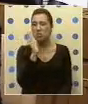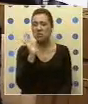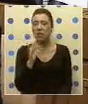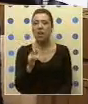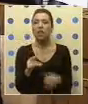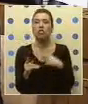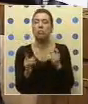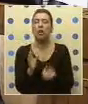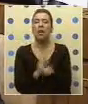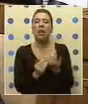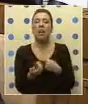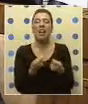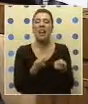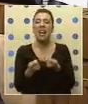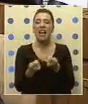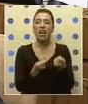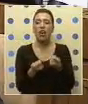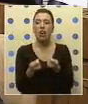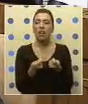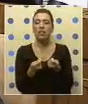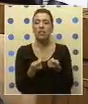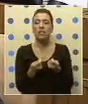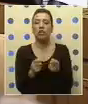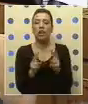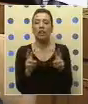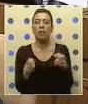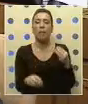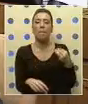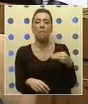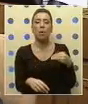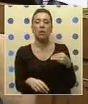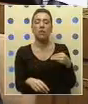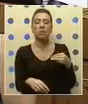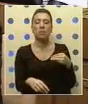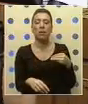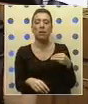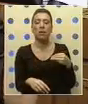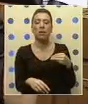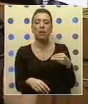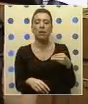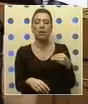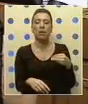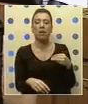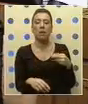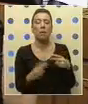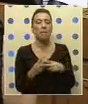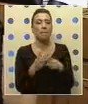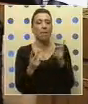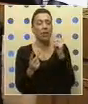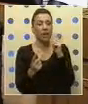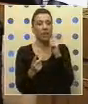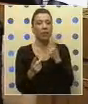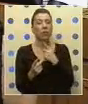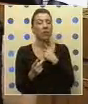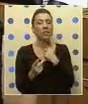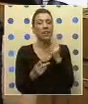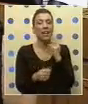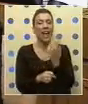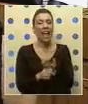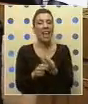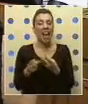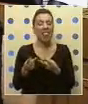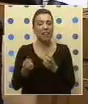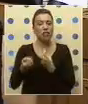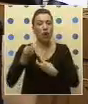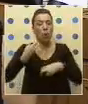no se innova en materia de negociación en el ámbito municipal. El sector público tiene una aspiración y que exista derecho